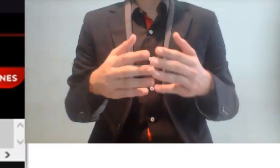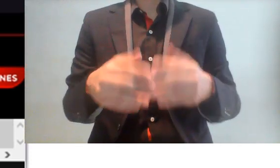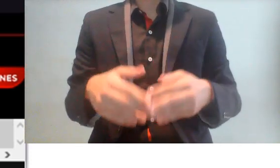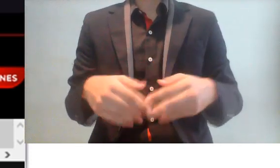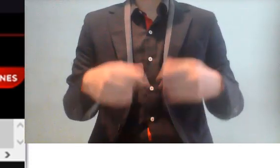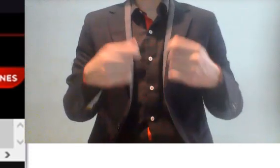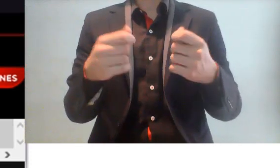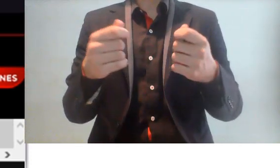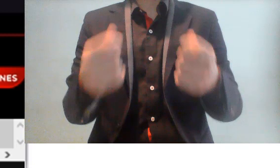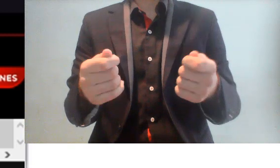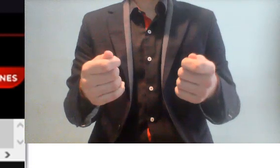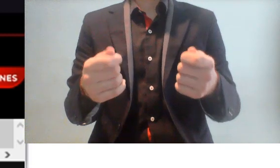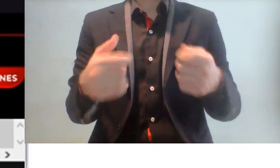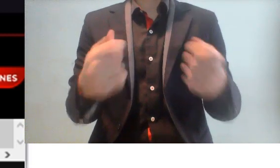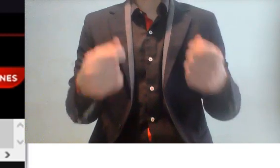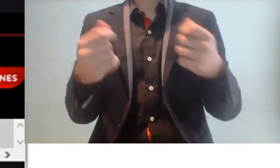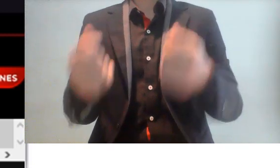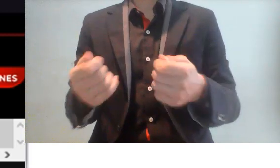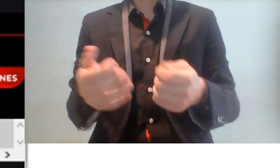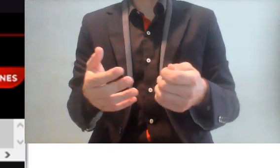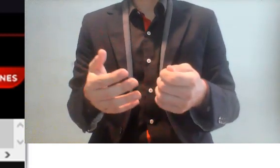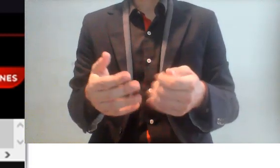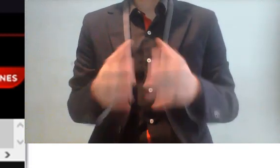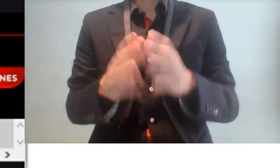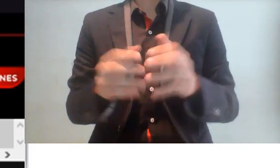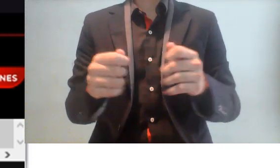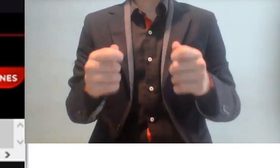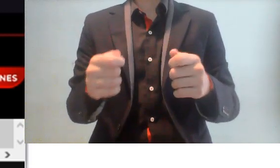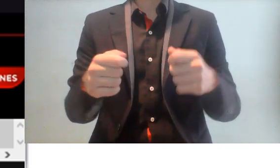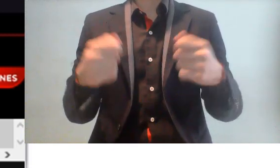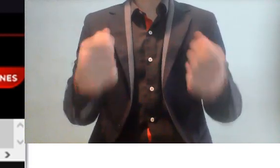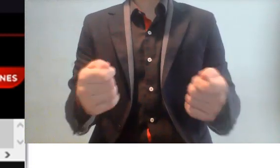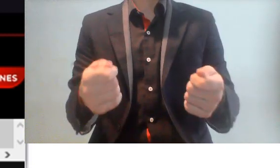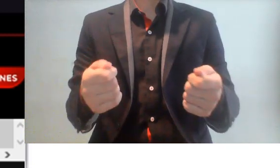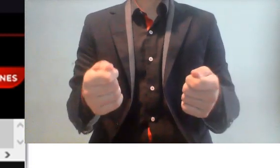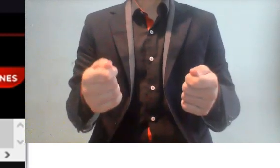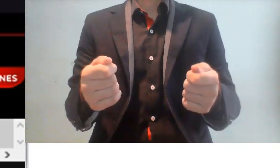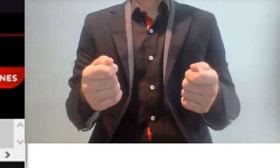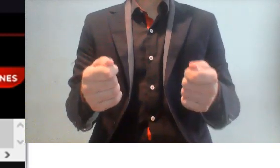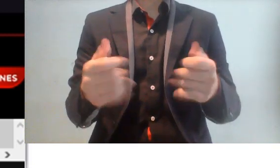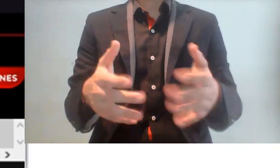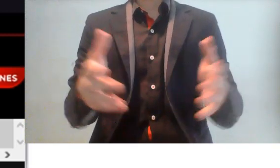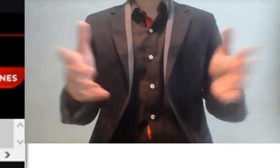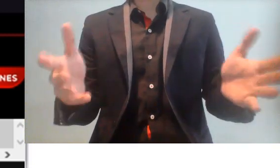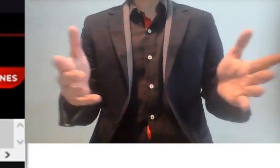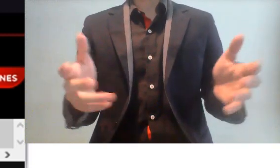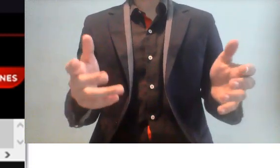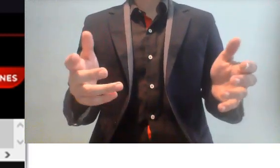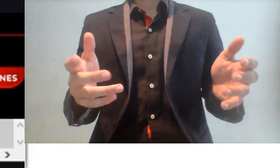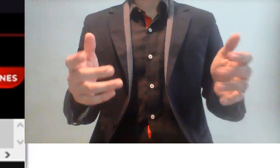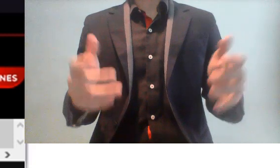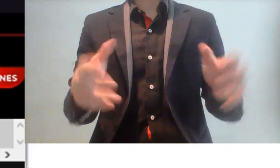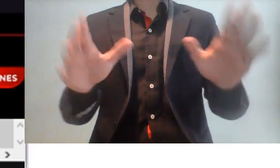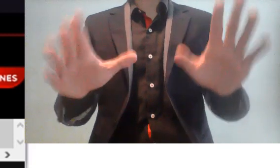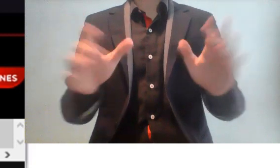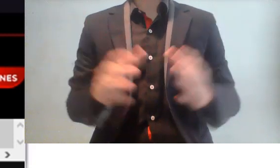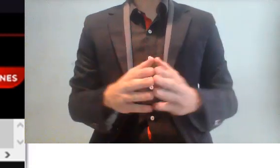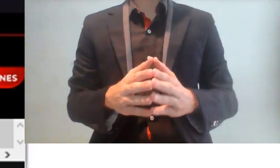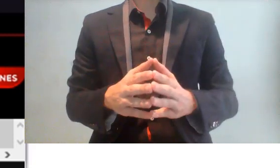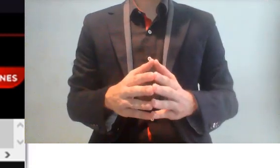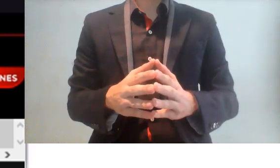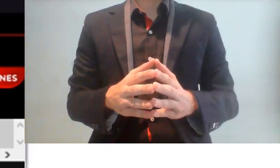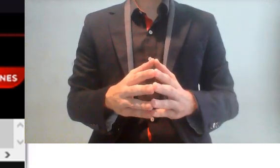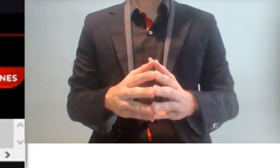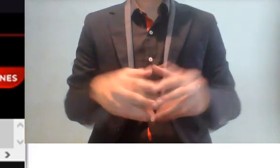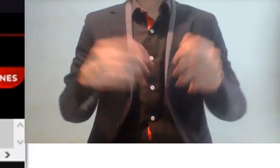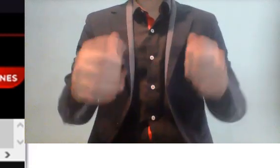tenemos todavía que dar más dinero del erario público? ¿Por qué todavía les tenemos que dar más recursos? Para que cuando se jubilen decir, ok, no, tú